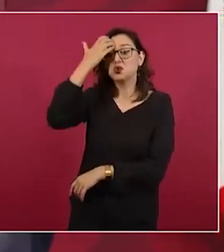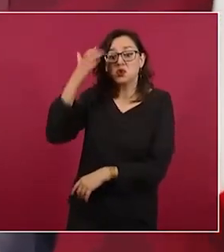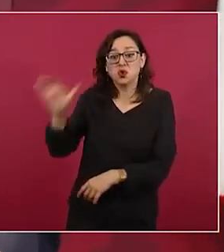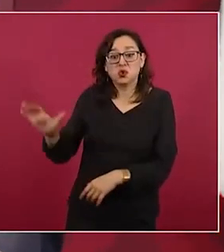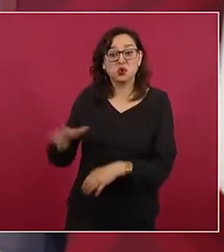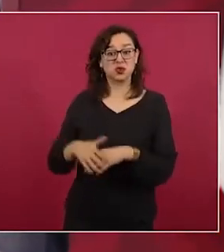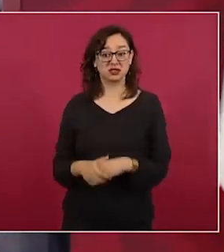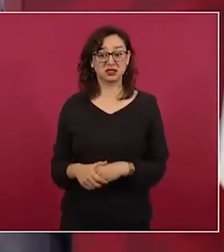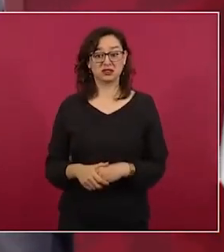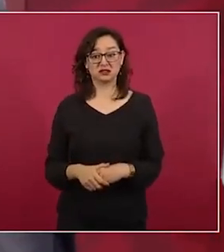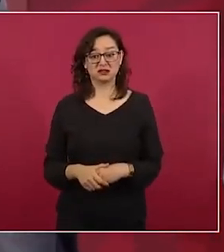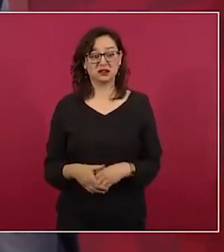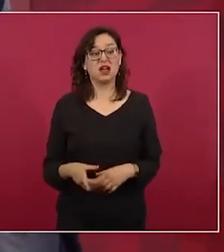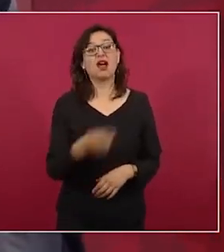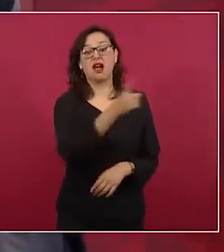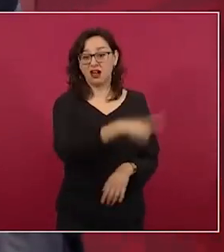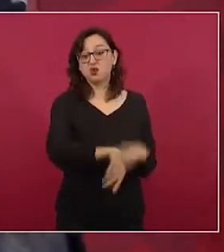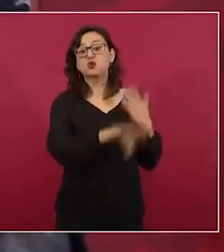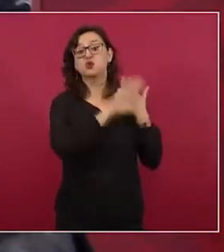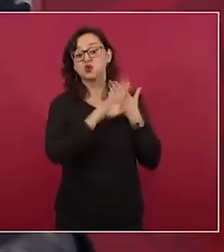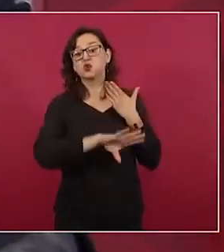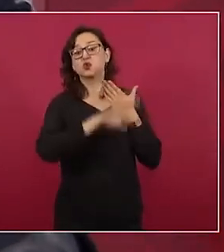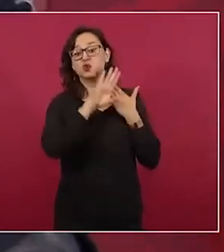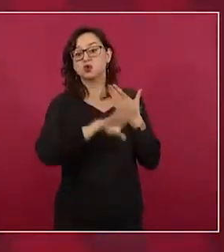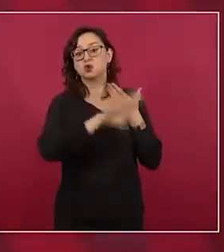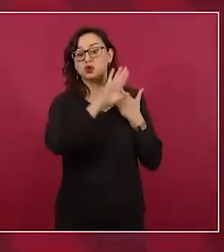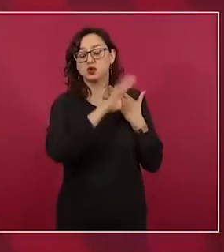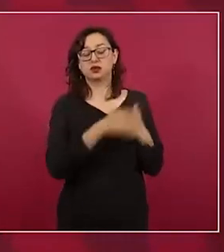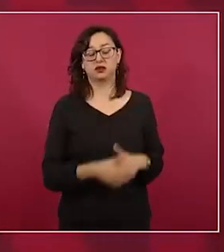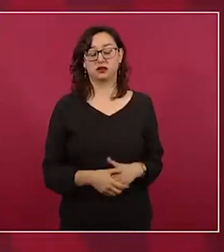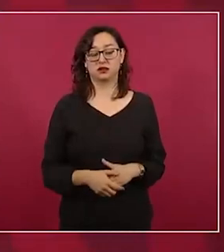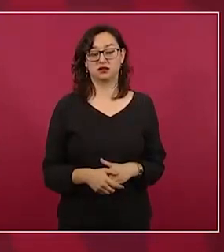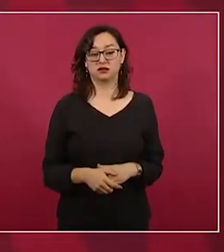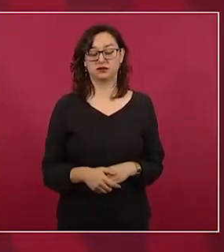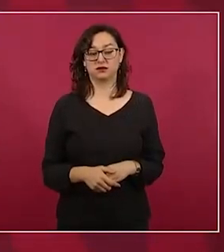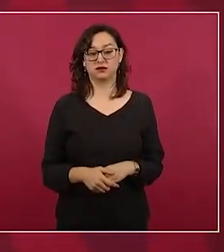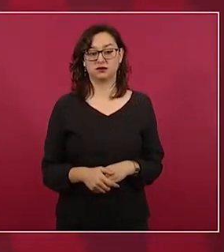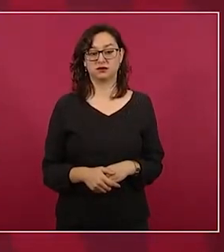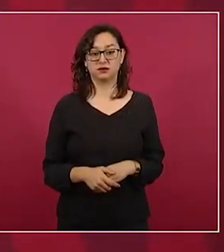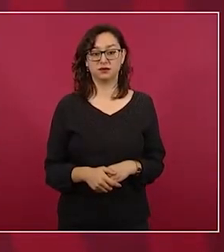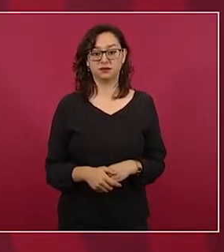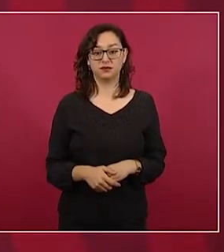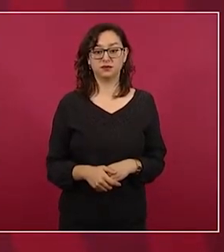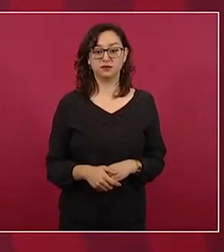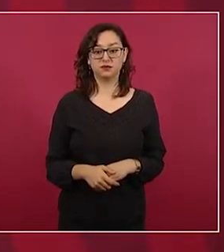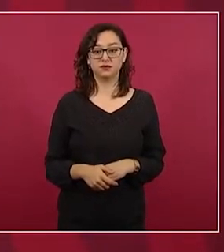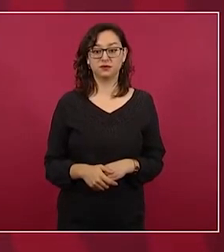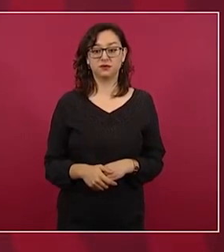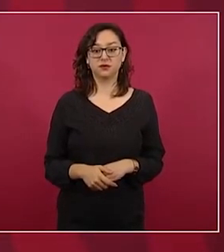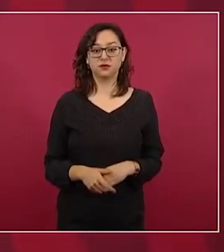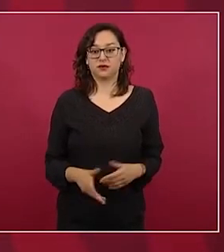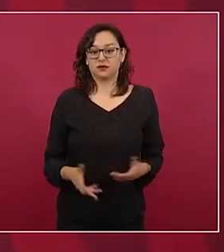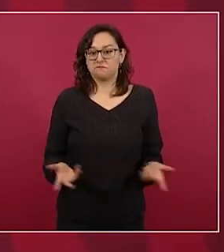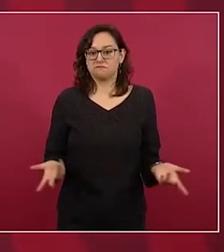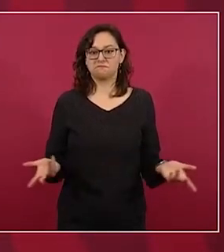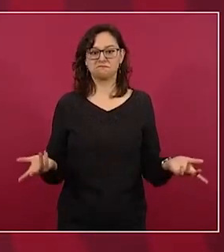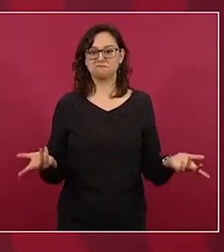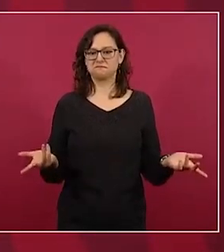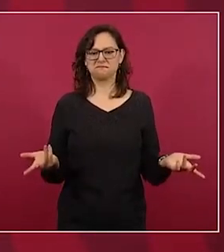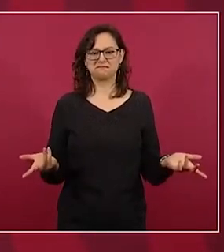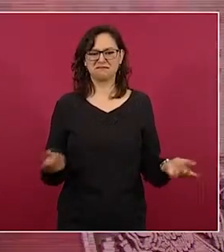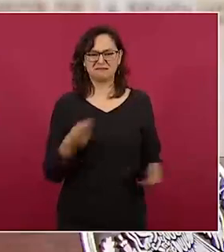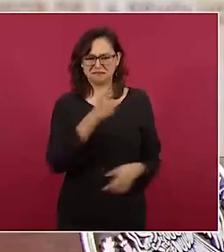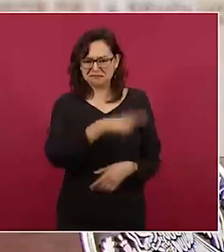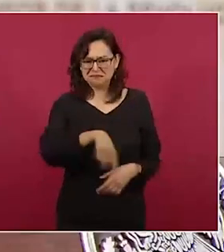estos que estamos hablando, que van a conocer